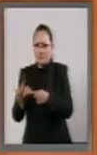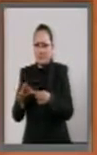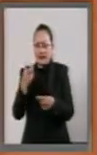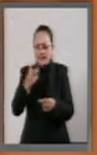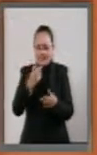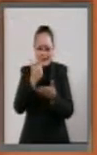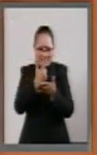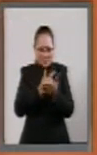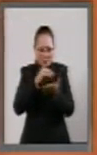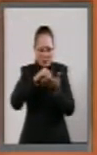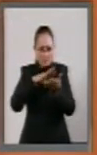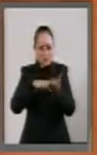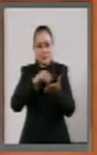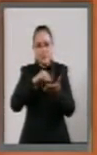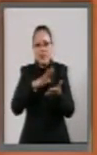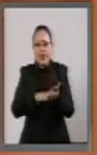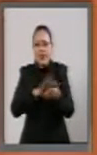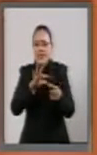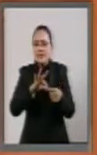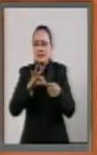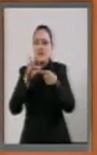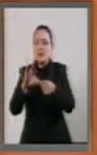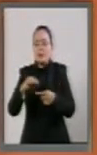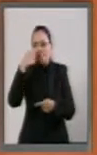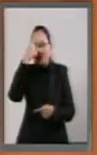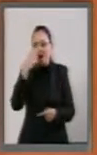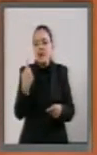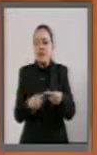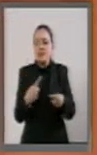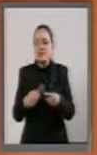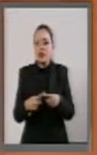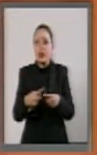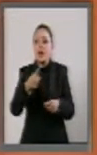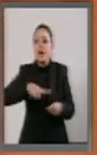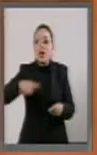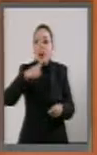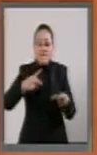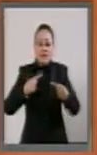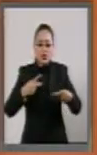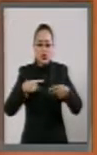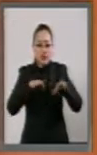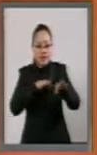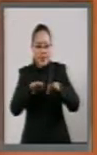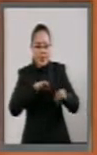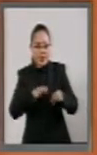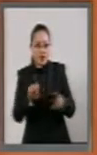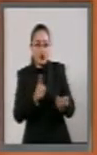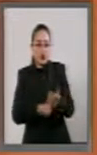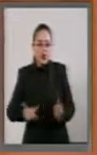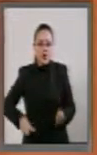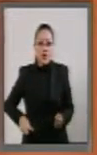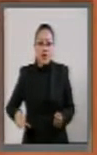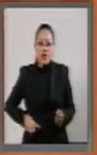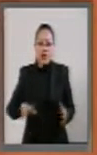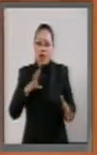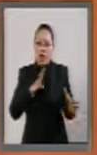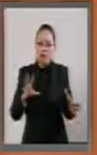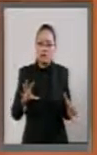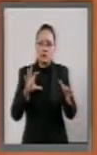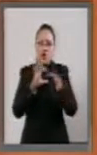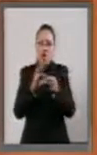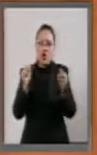registro patrimonial especial para aquellos servidores públicos que tienen contacto con las